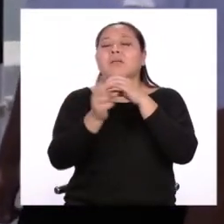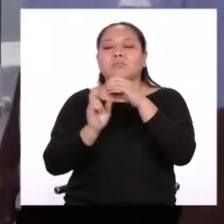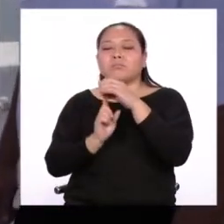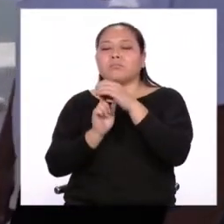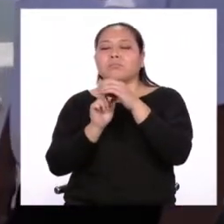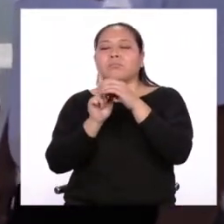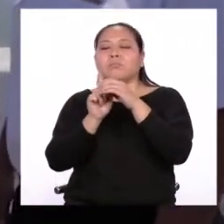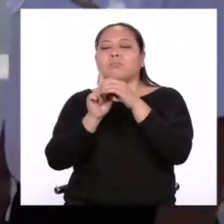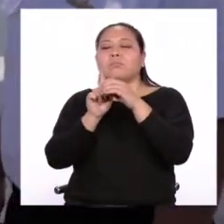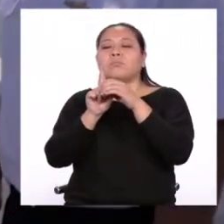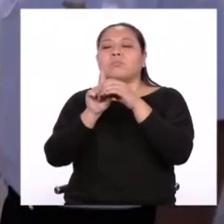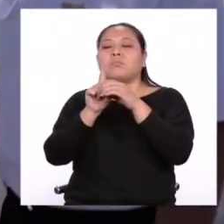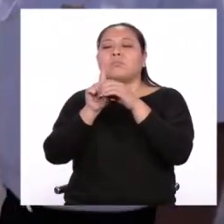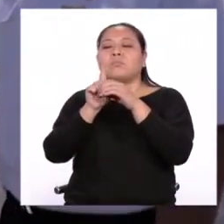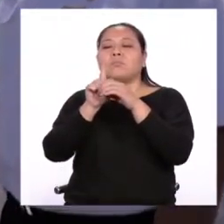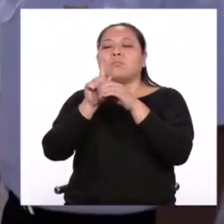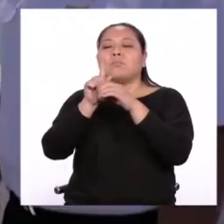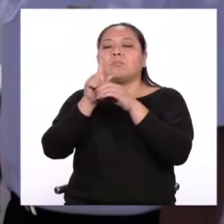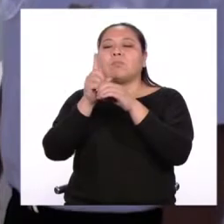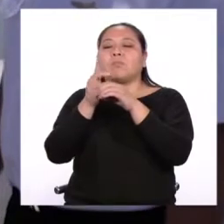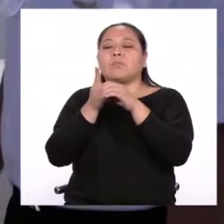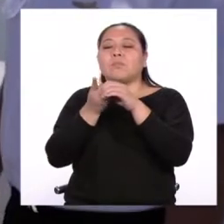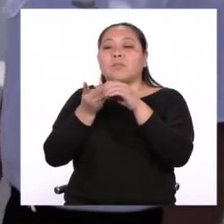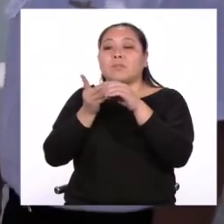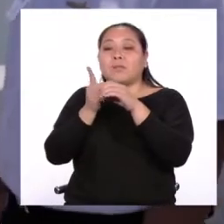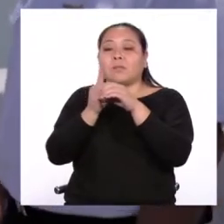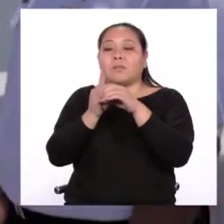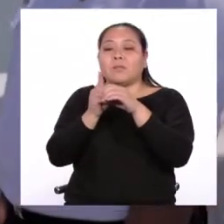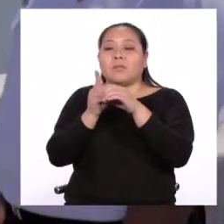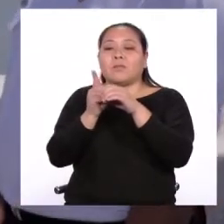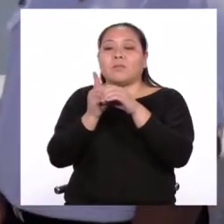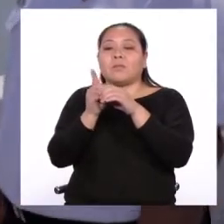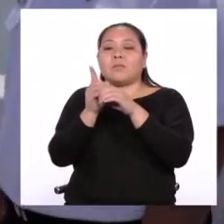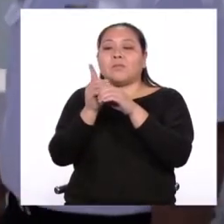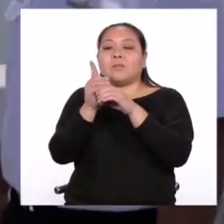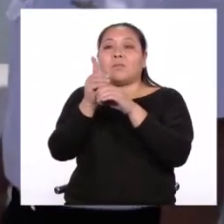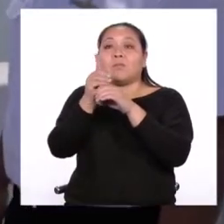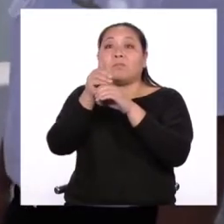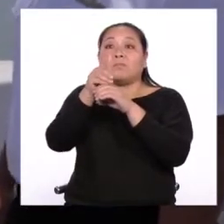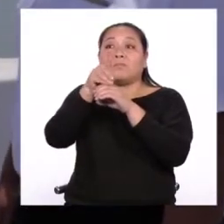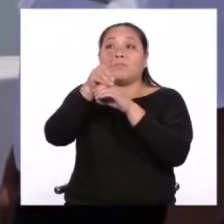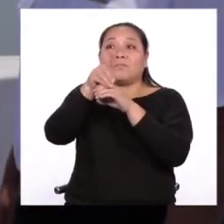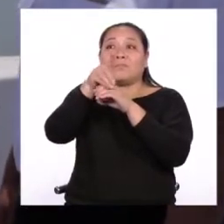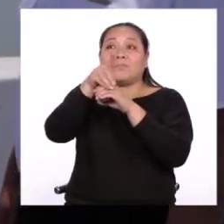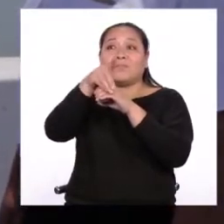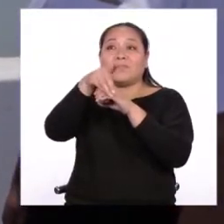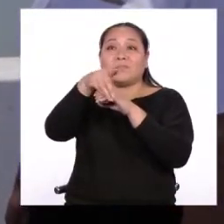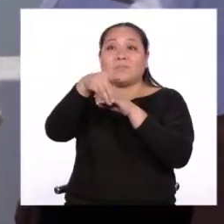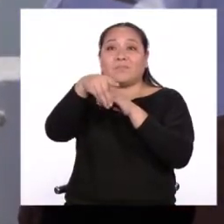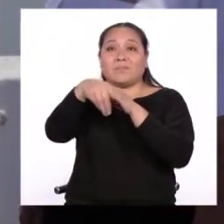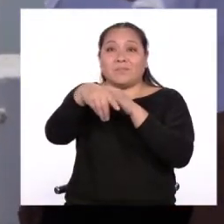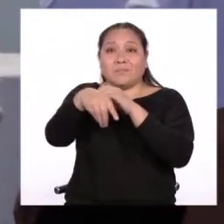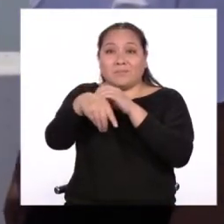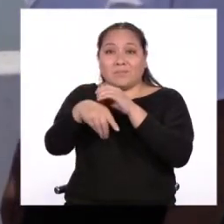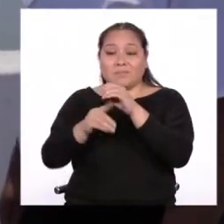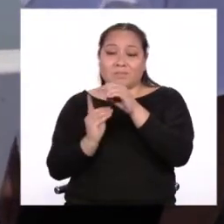¿no es cierto? Y esto acá se puede replicar también desde el océano, ¿no es cierto? ¿Qué es lo primero que se ve o qué es lo primero que ven en una